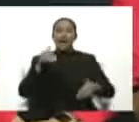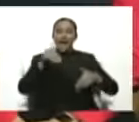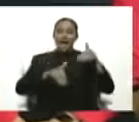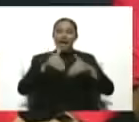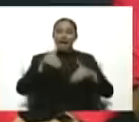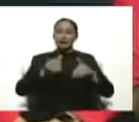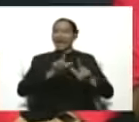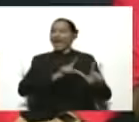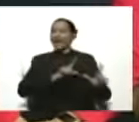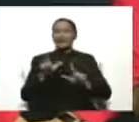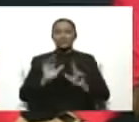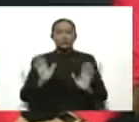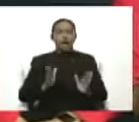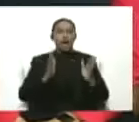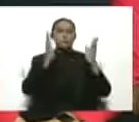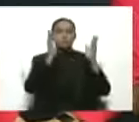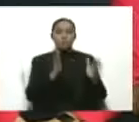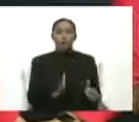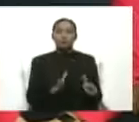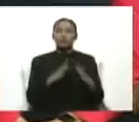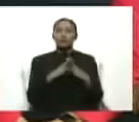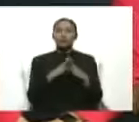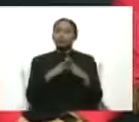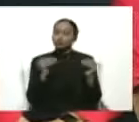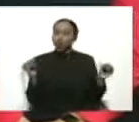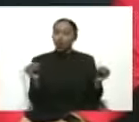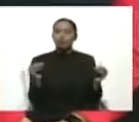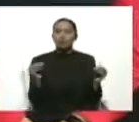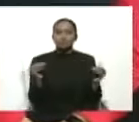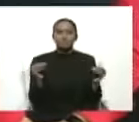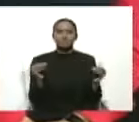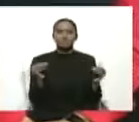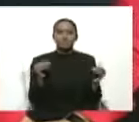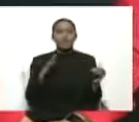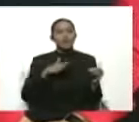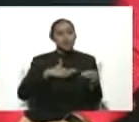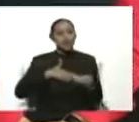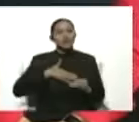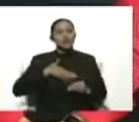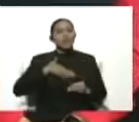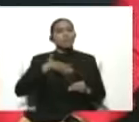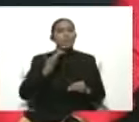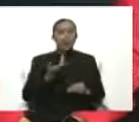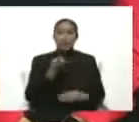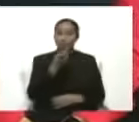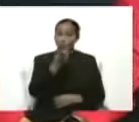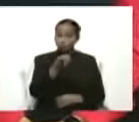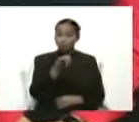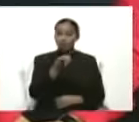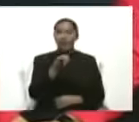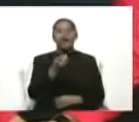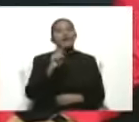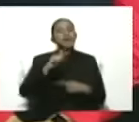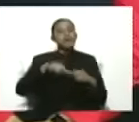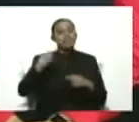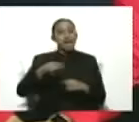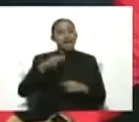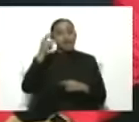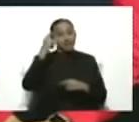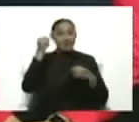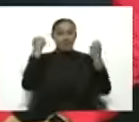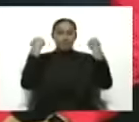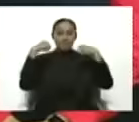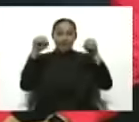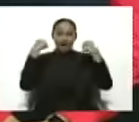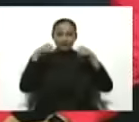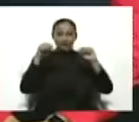con todo su equipo para que pueda ejercer usted mañana el simulacro. Por